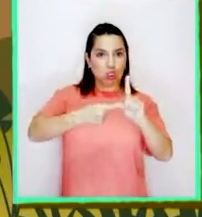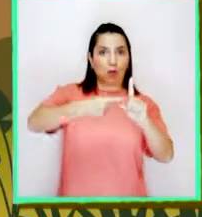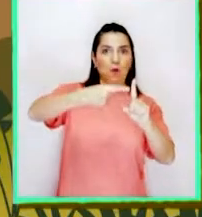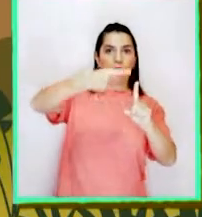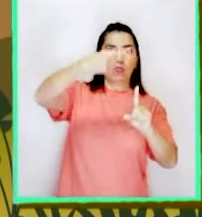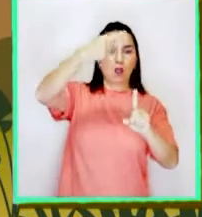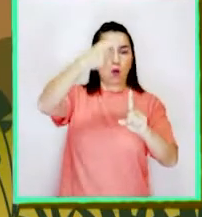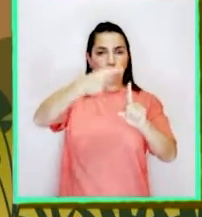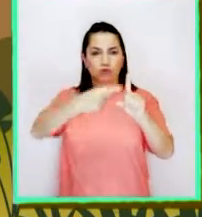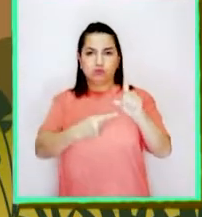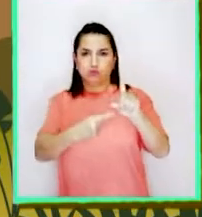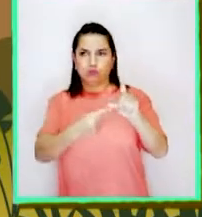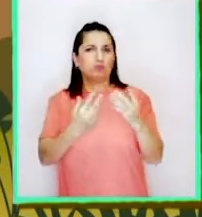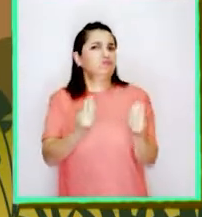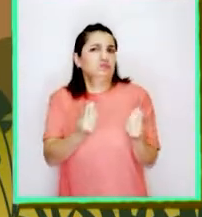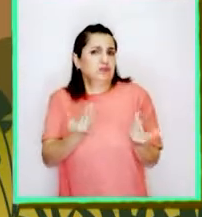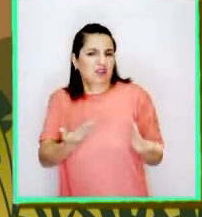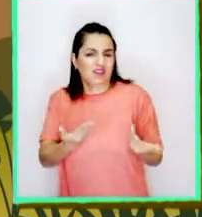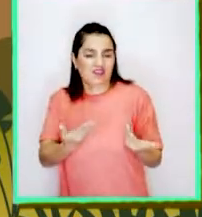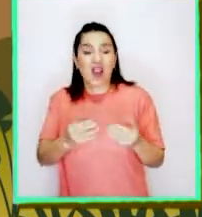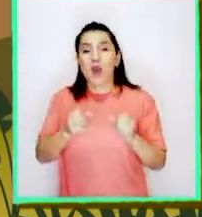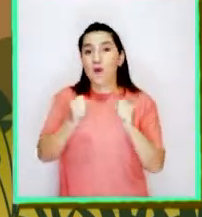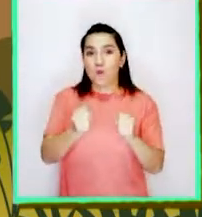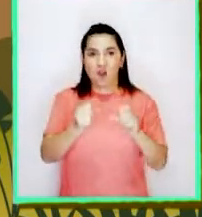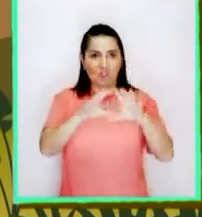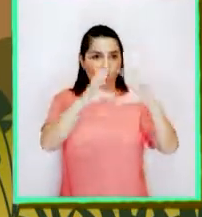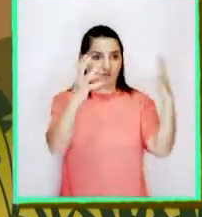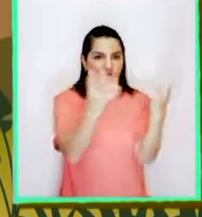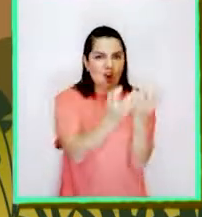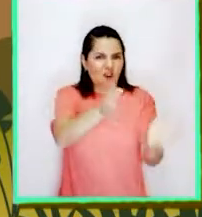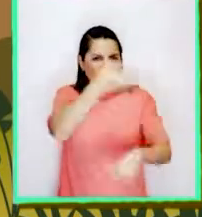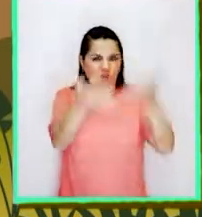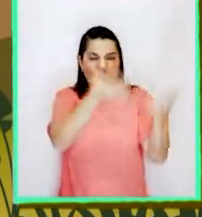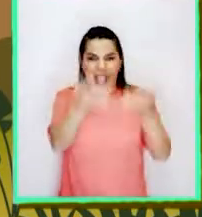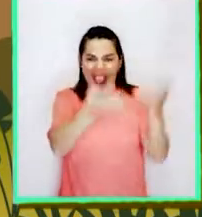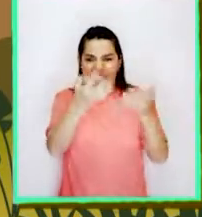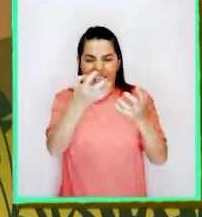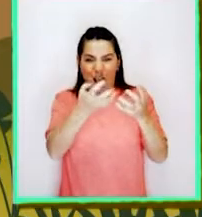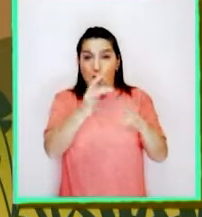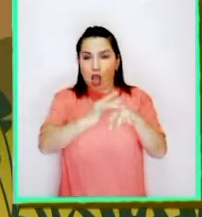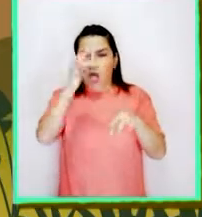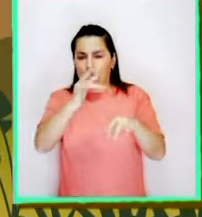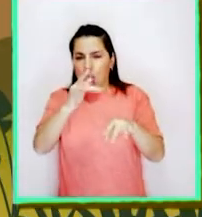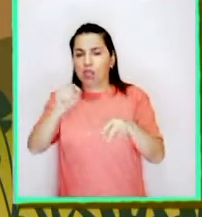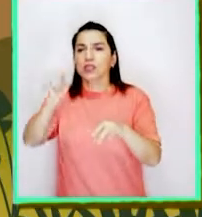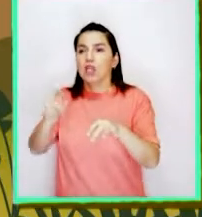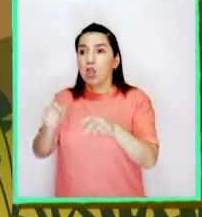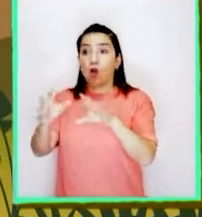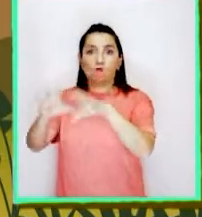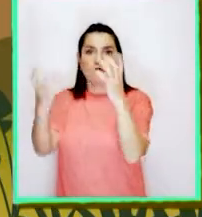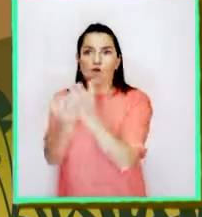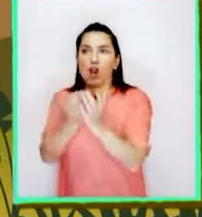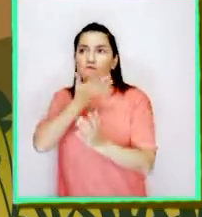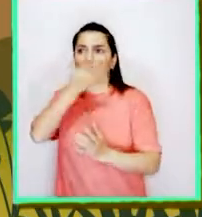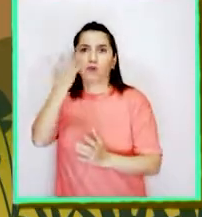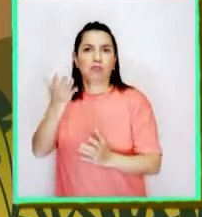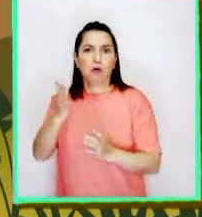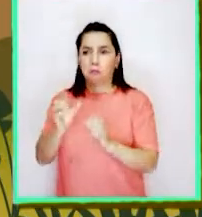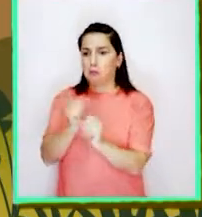temperaturas extremas. Es decir, puedo tomar bolas de fuego o de hielo sin quemarme o congelarme.